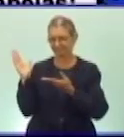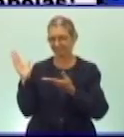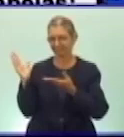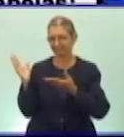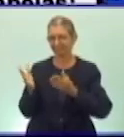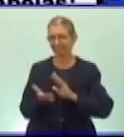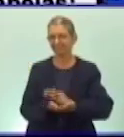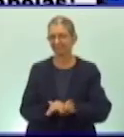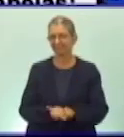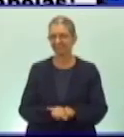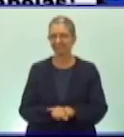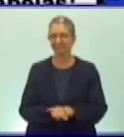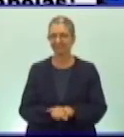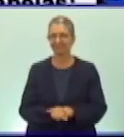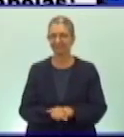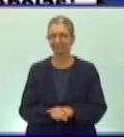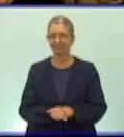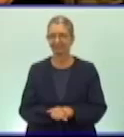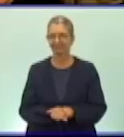de la llegada de Colón a Cuba